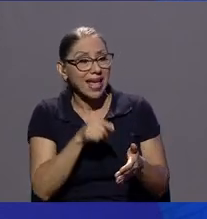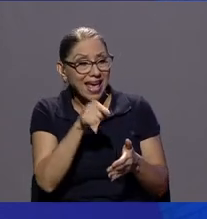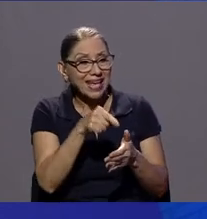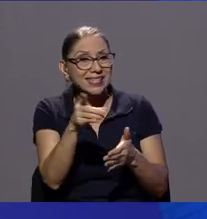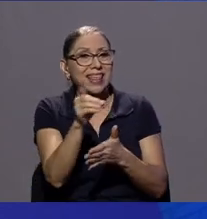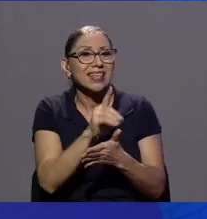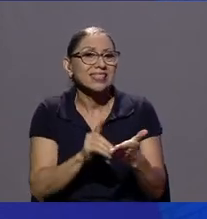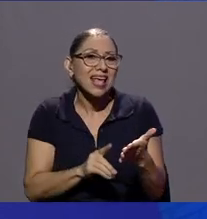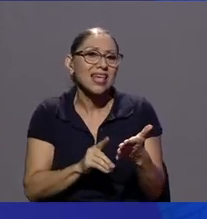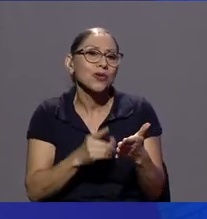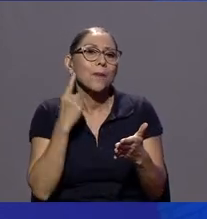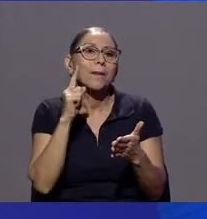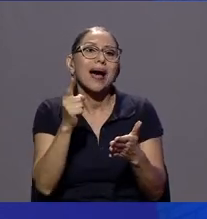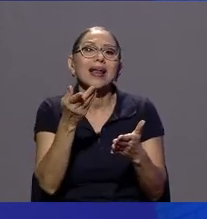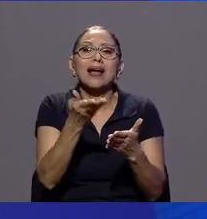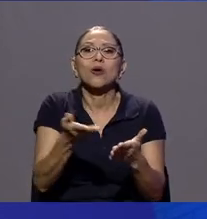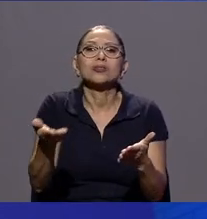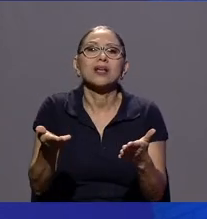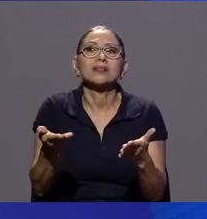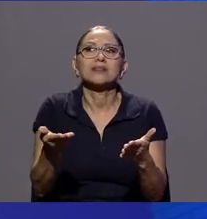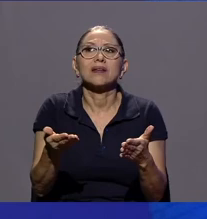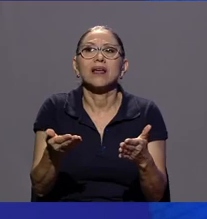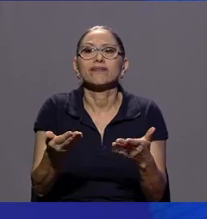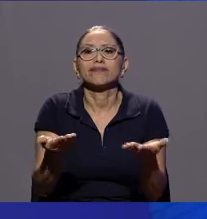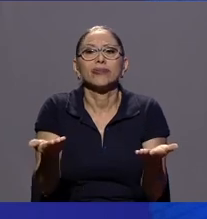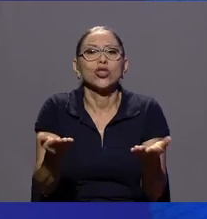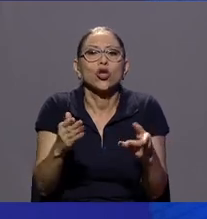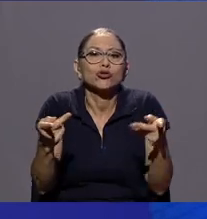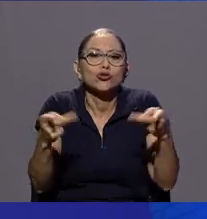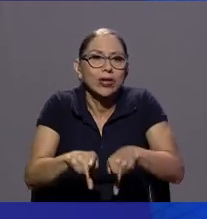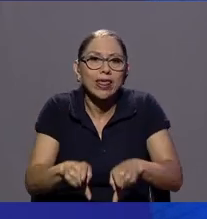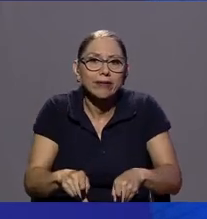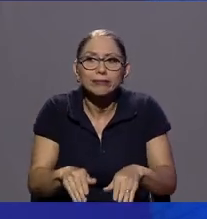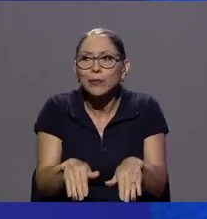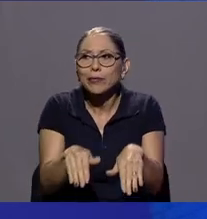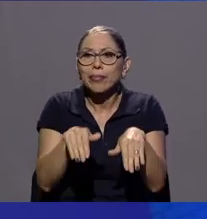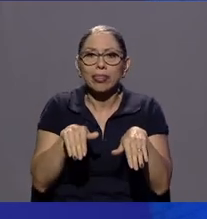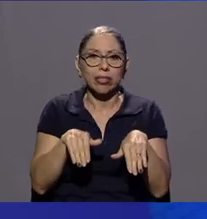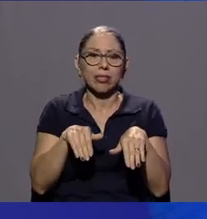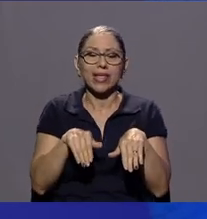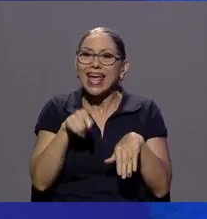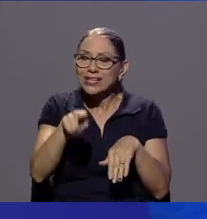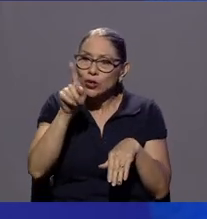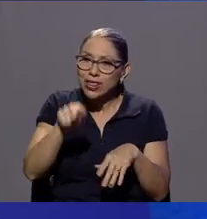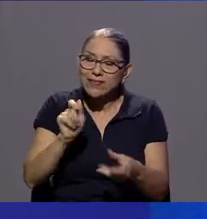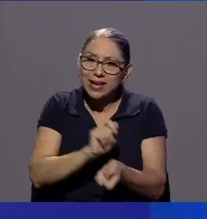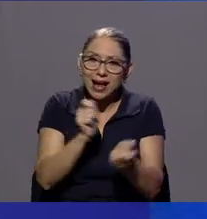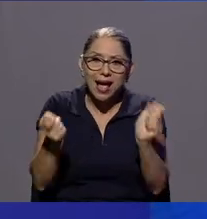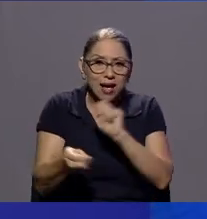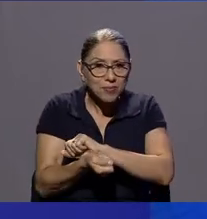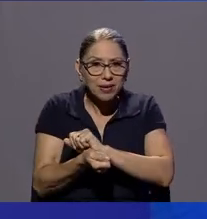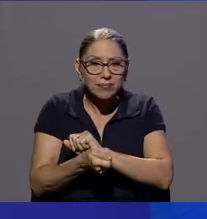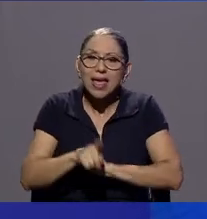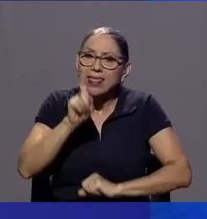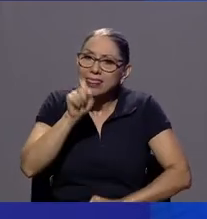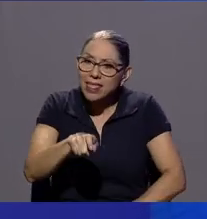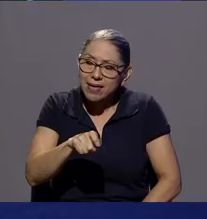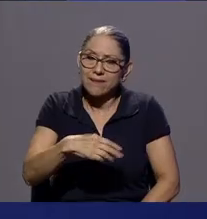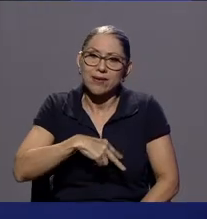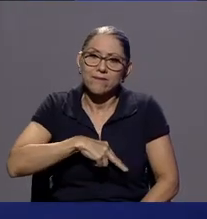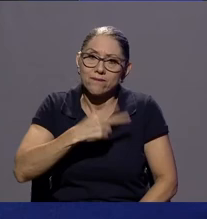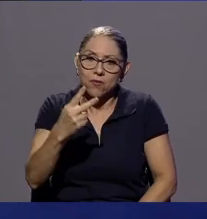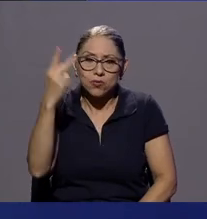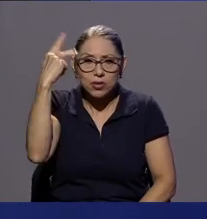y eso es exactamente lo que tiene que cambiar o sea tendría que llegar a una visión o una voluntad política que usted también mencionaba